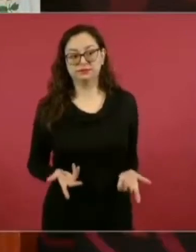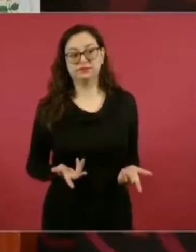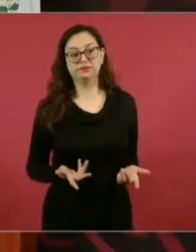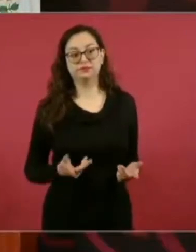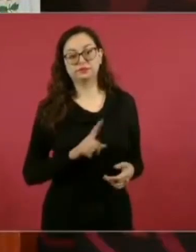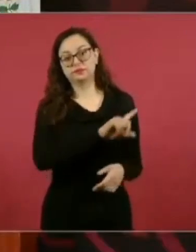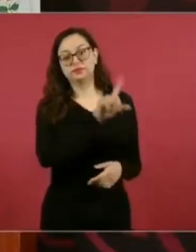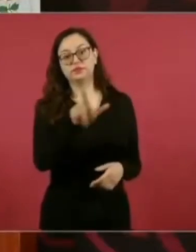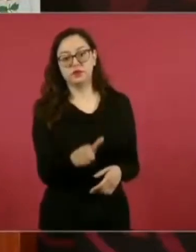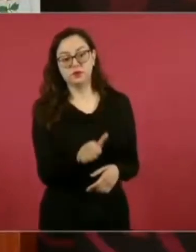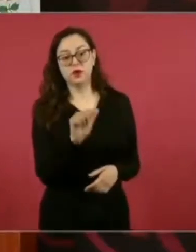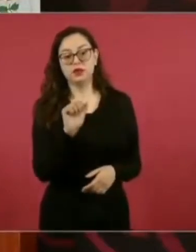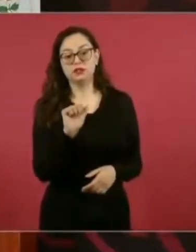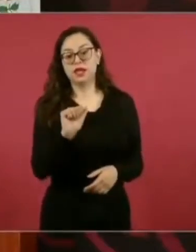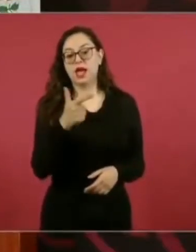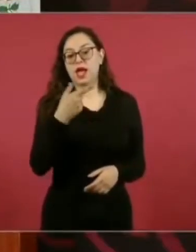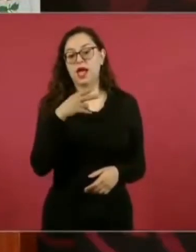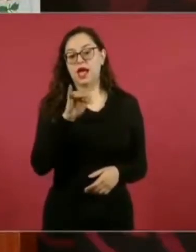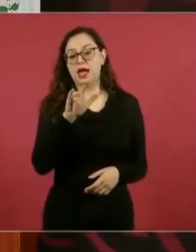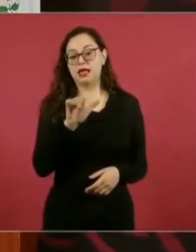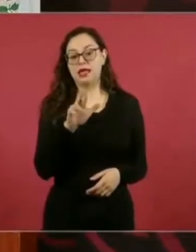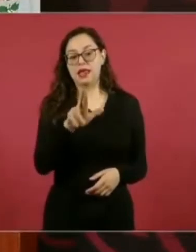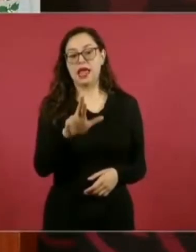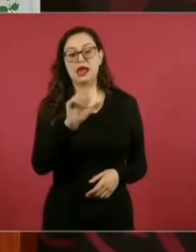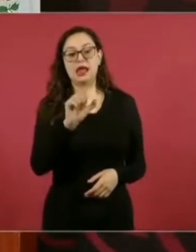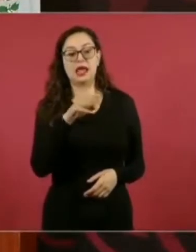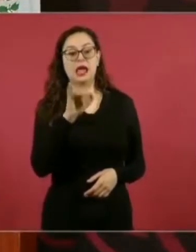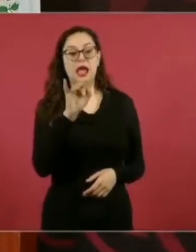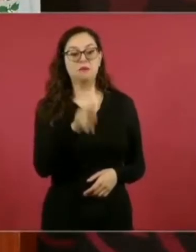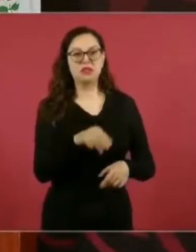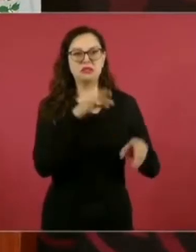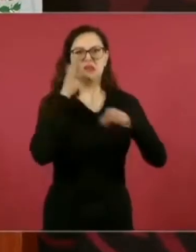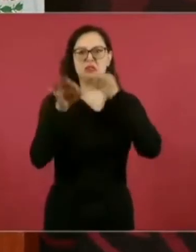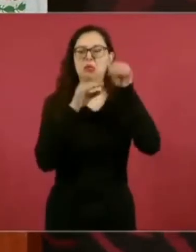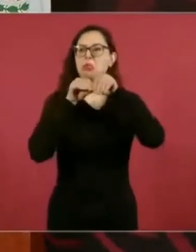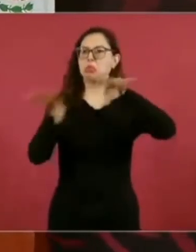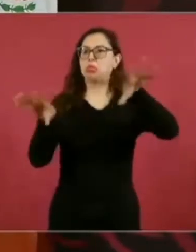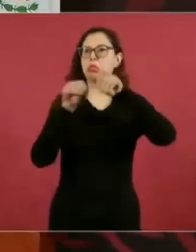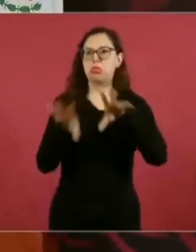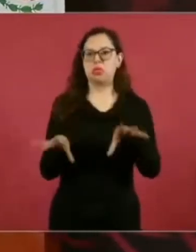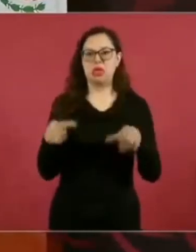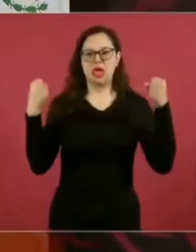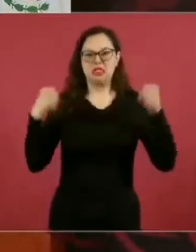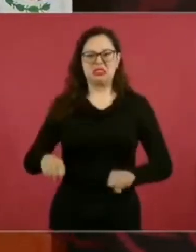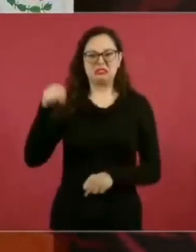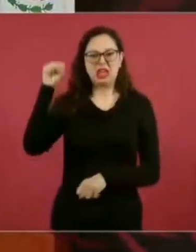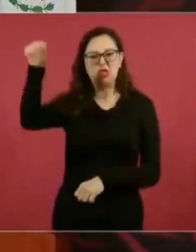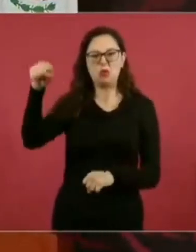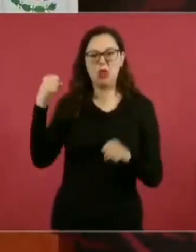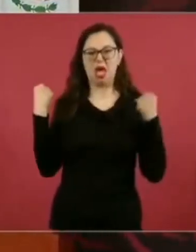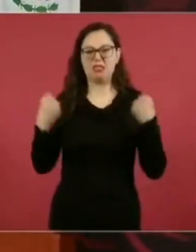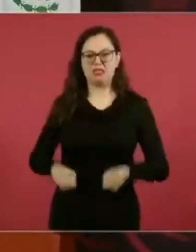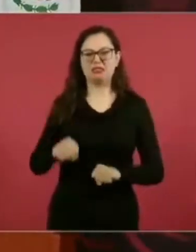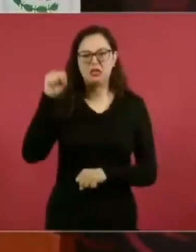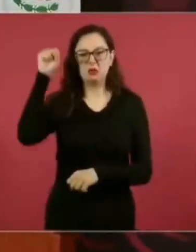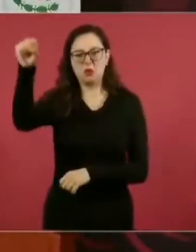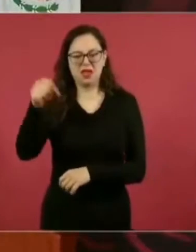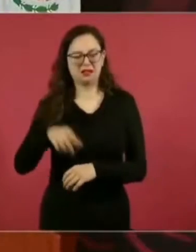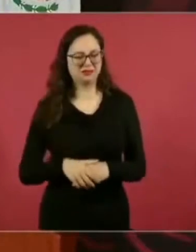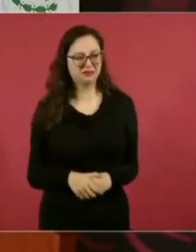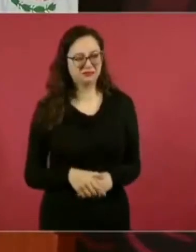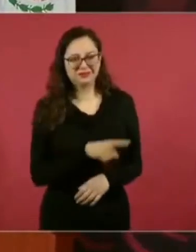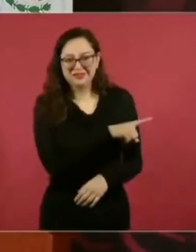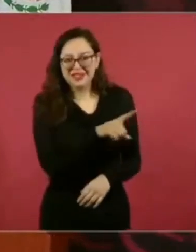pues ellos actúan con absoluta